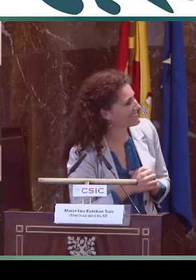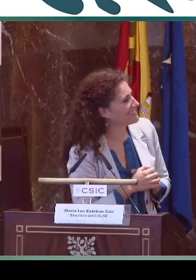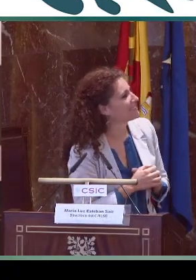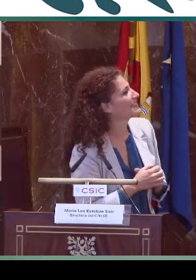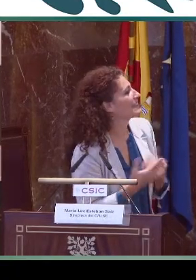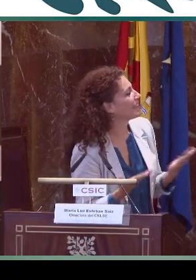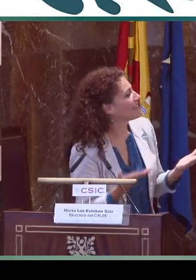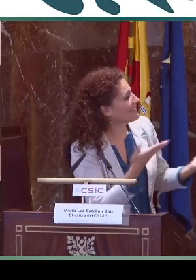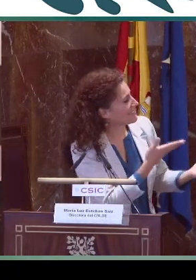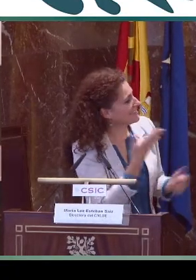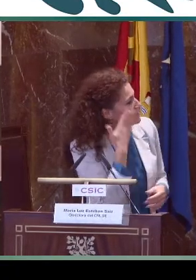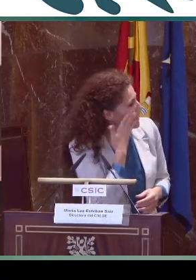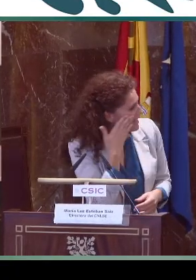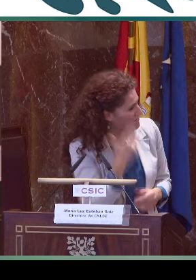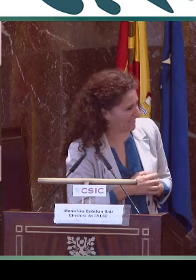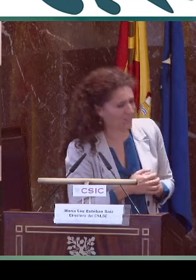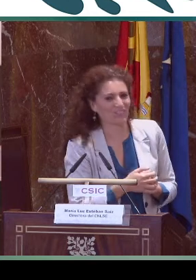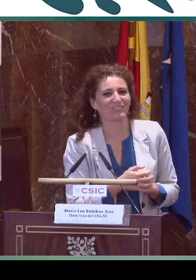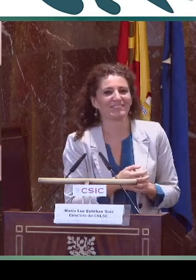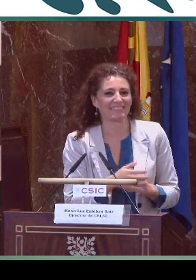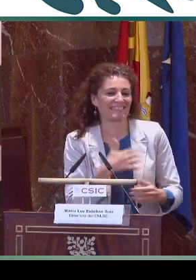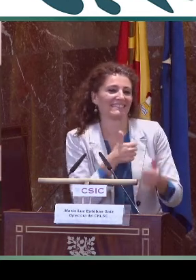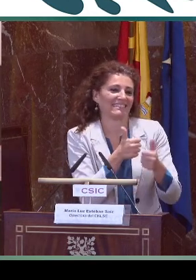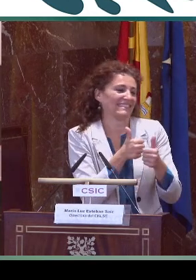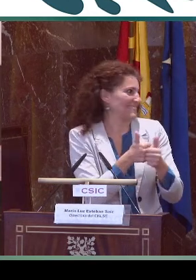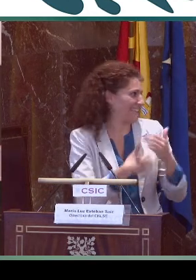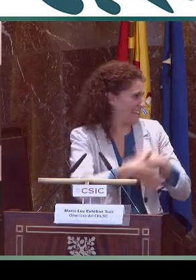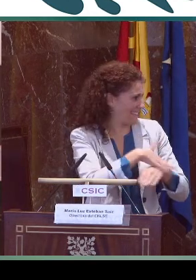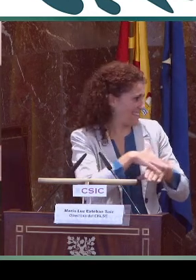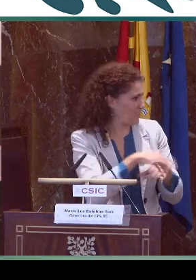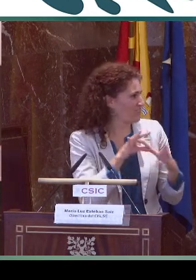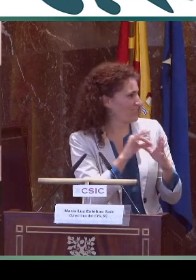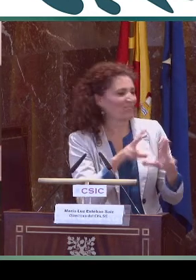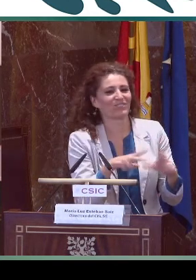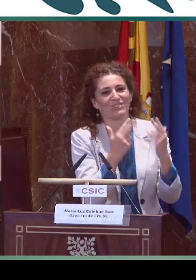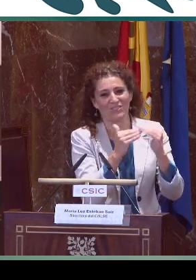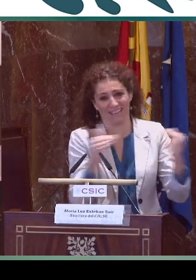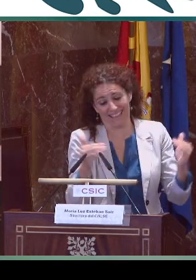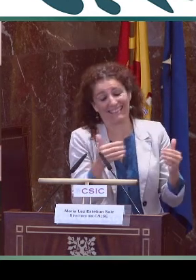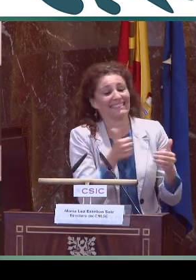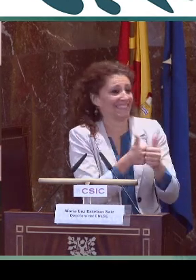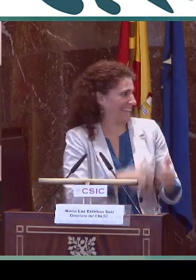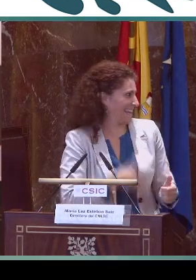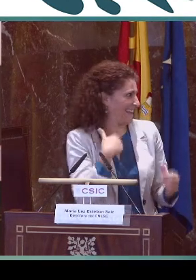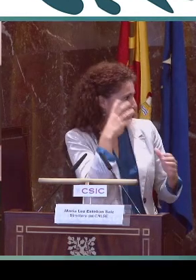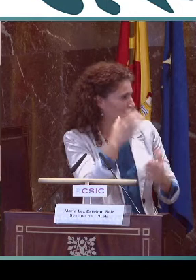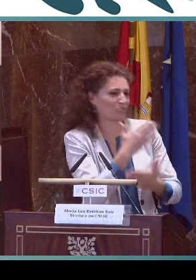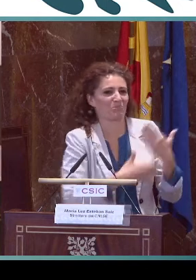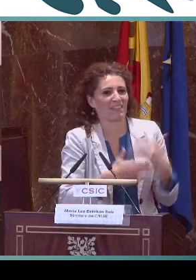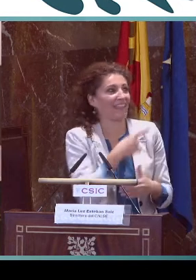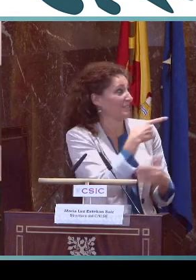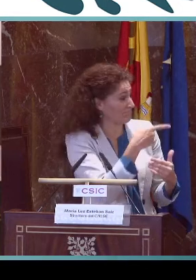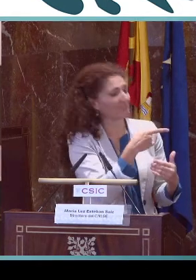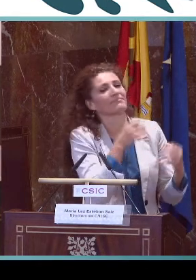Gracias, Concha. Por último, le cedo la palabra a Susana Camarero, secretaria de Estado de Servicios Sociales e Igualdad y